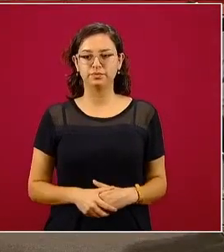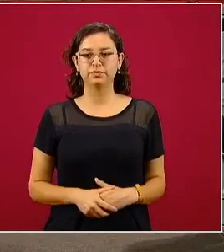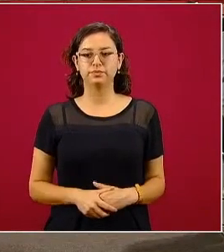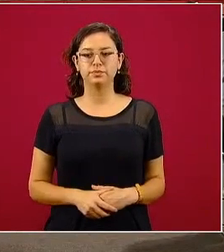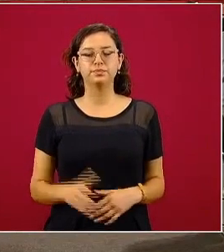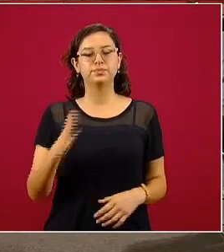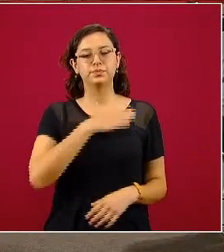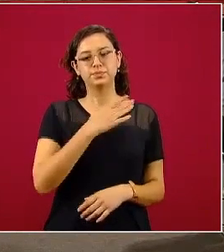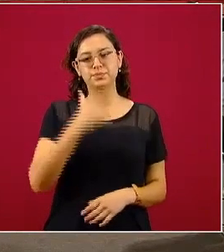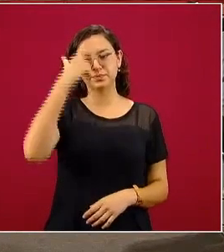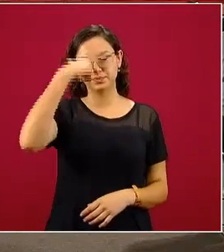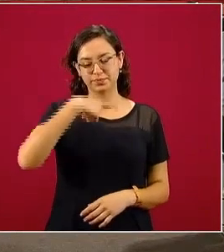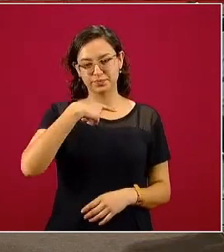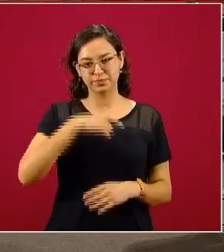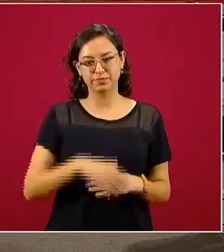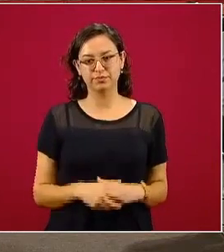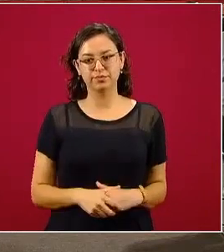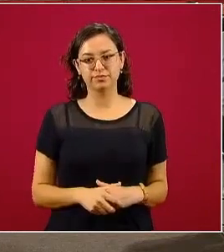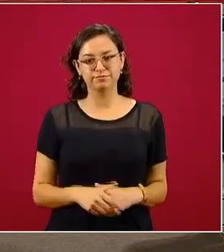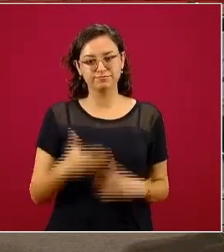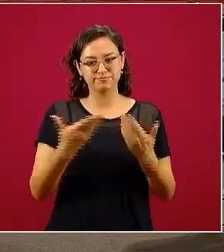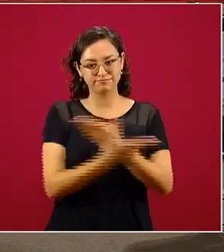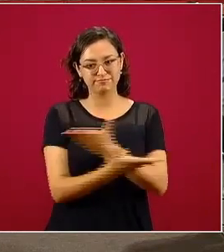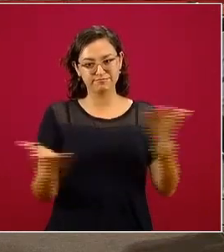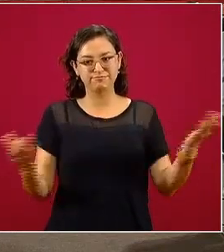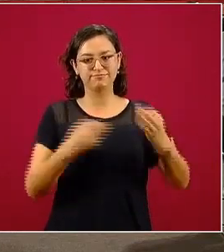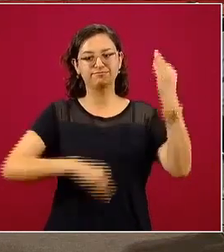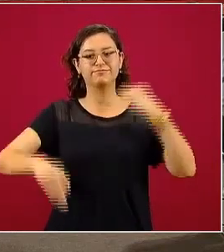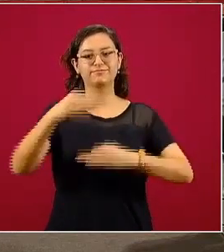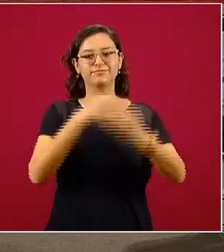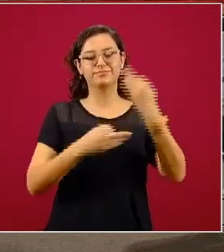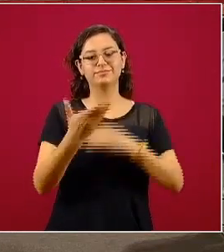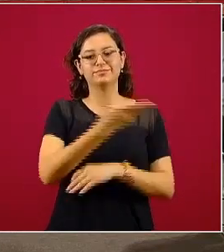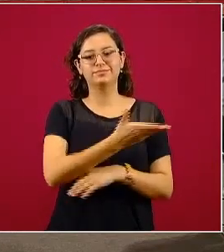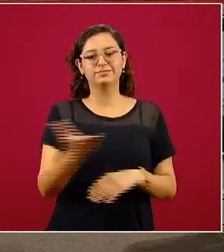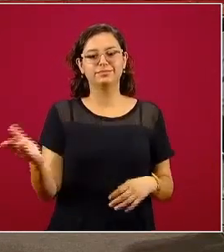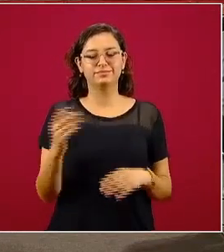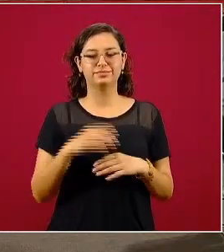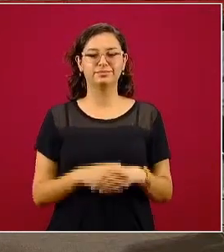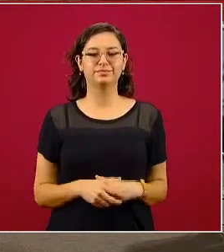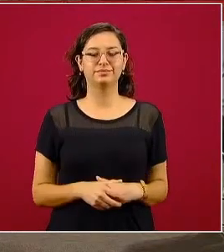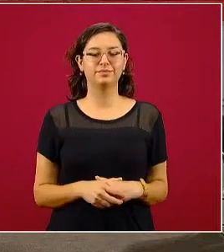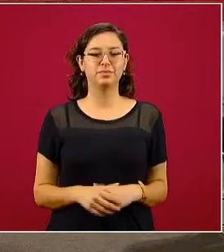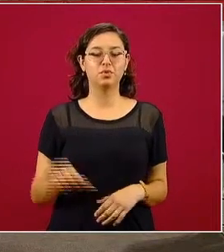Muy buenas noches. noches. Muy Tengan todas y todos ustedes. .